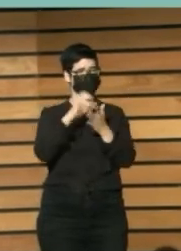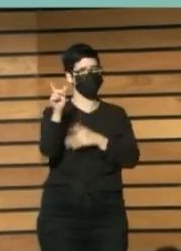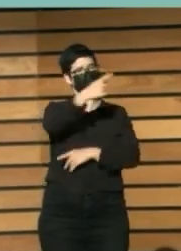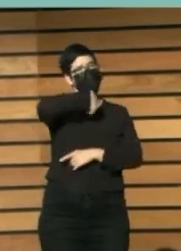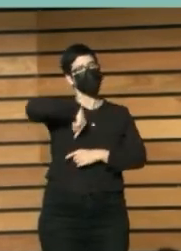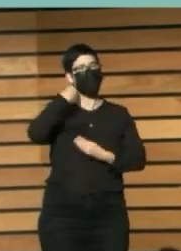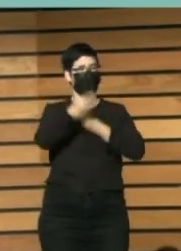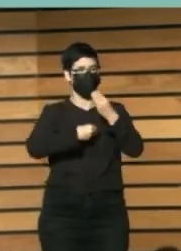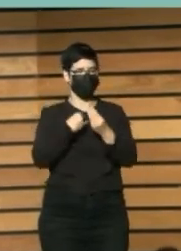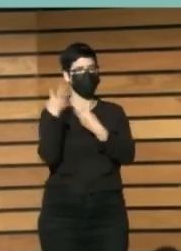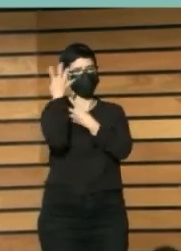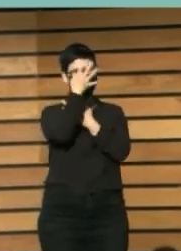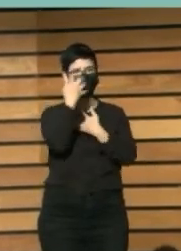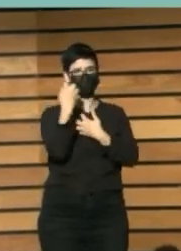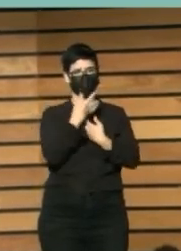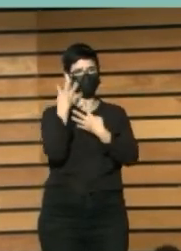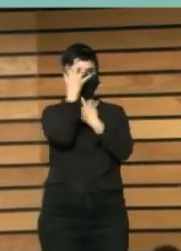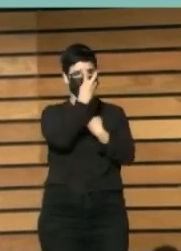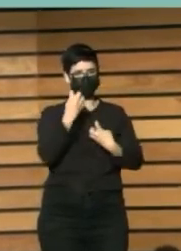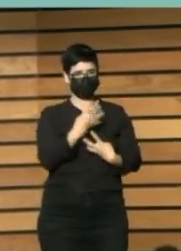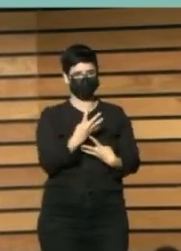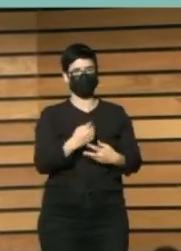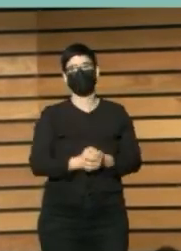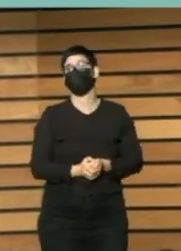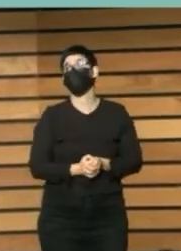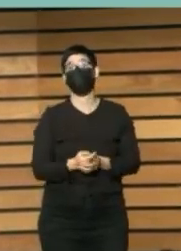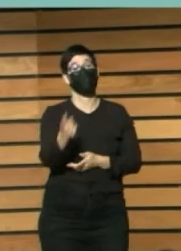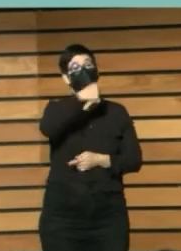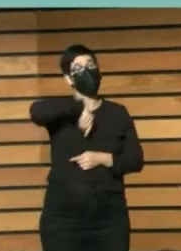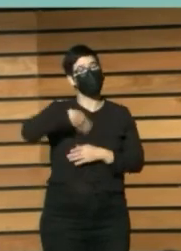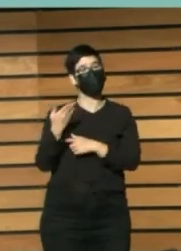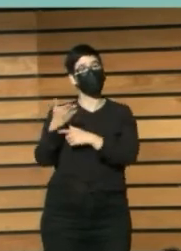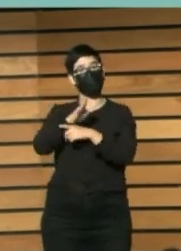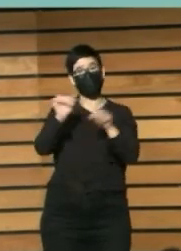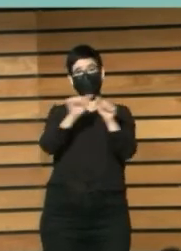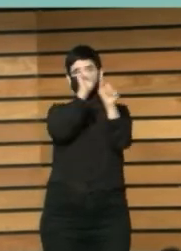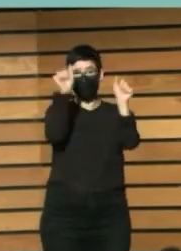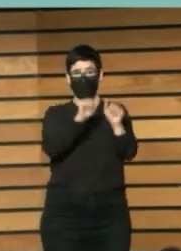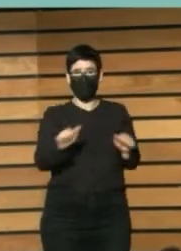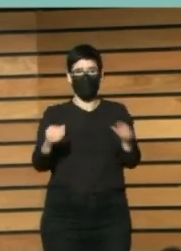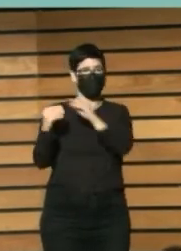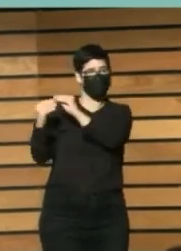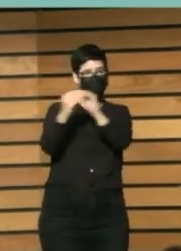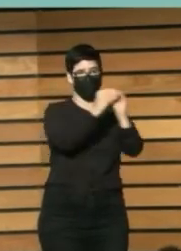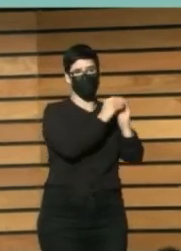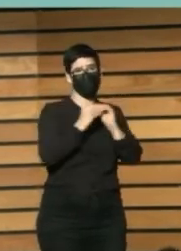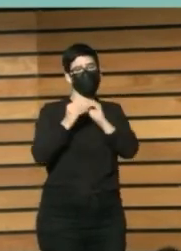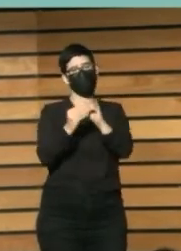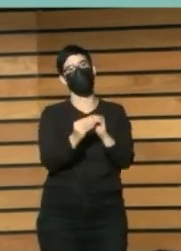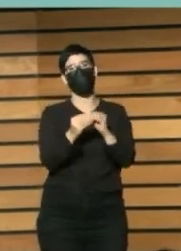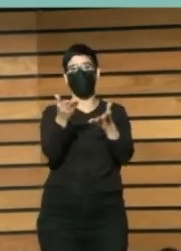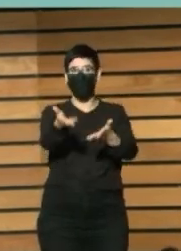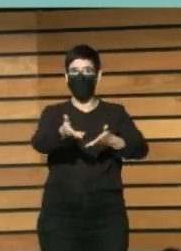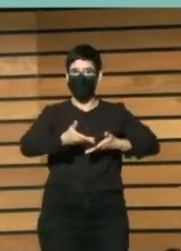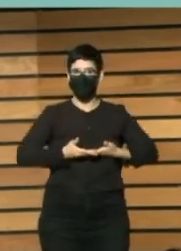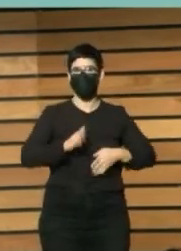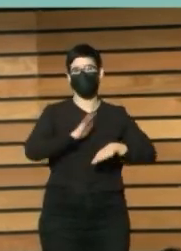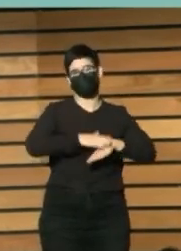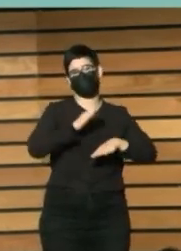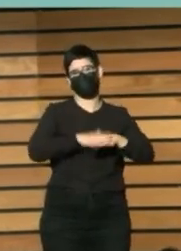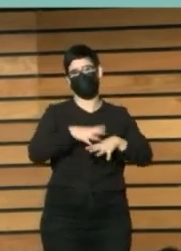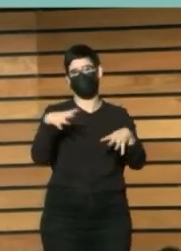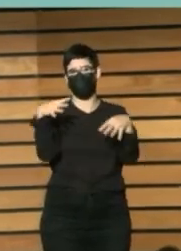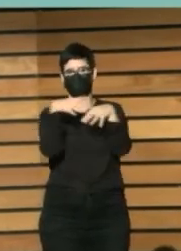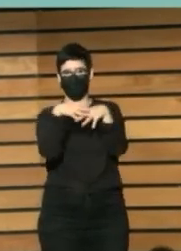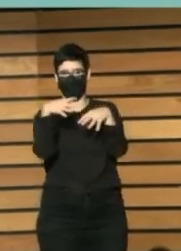nosotros proponemos un modelo común que nos ayude a tener un margen en nuestra red, pero a la vez, lo que